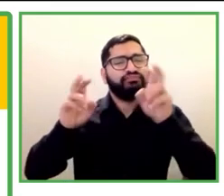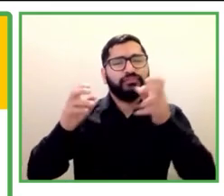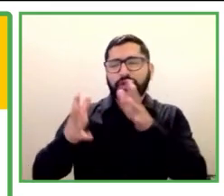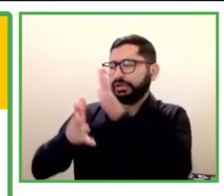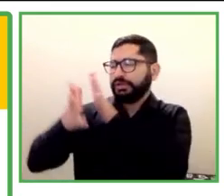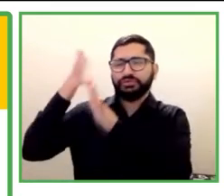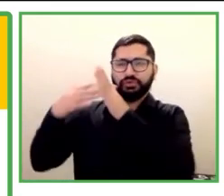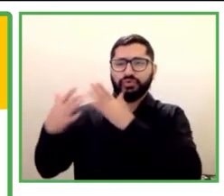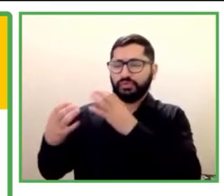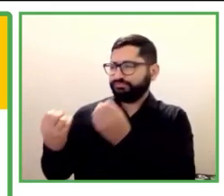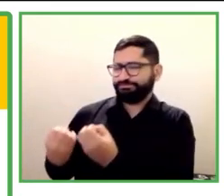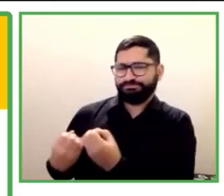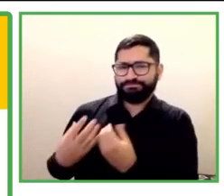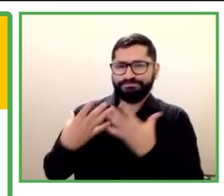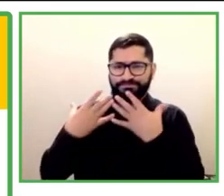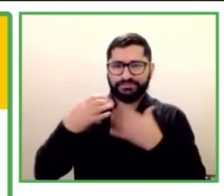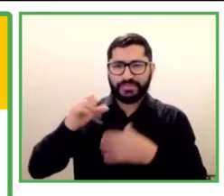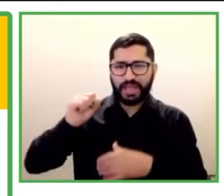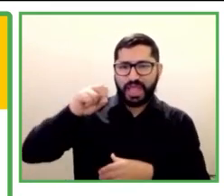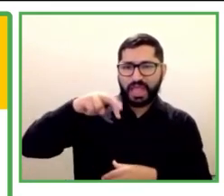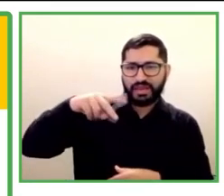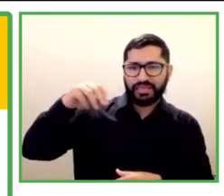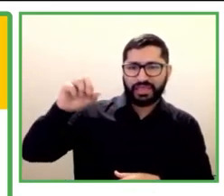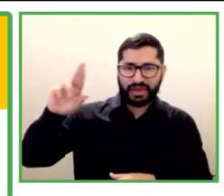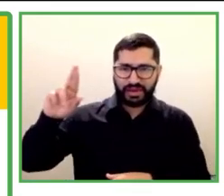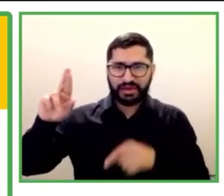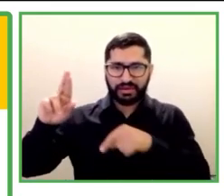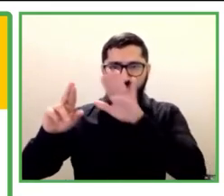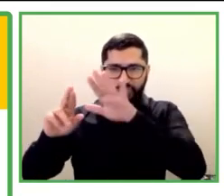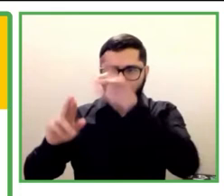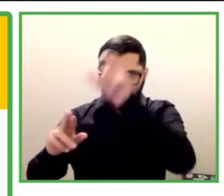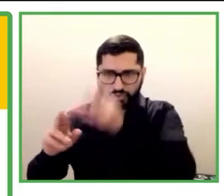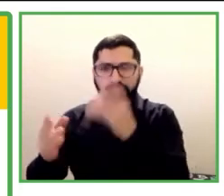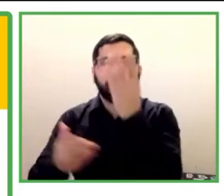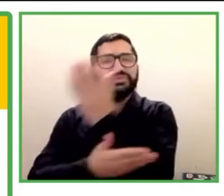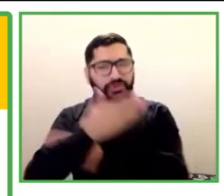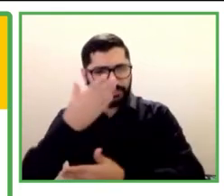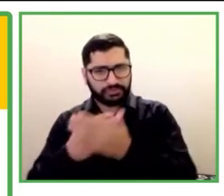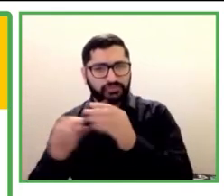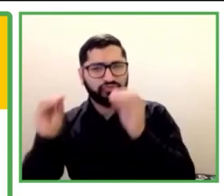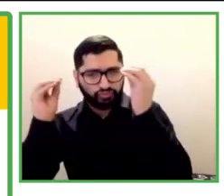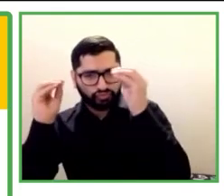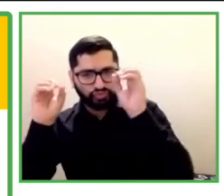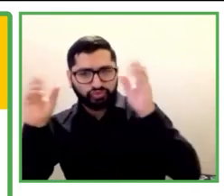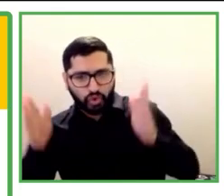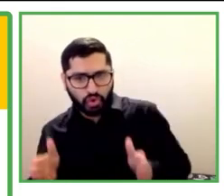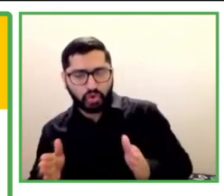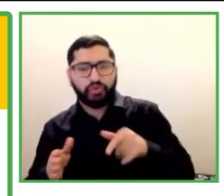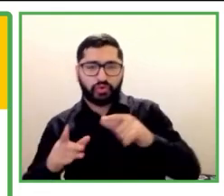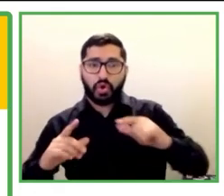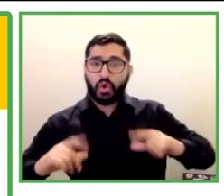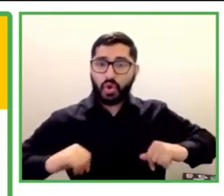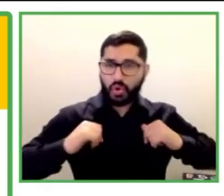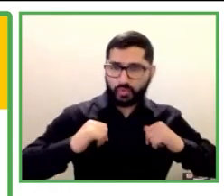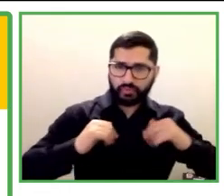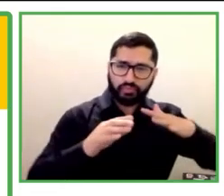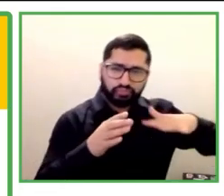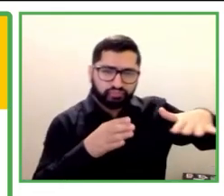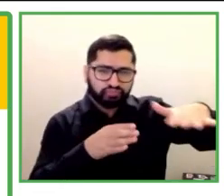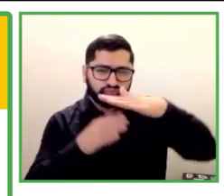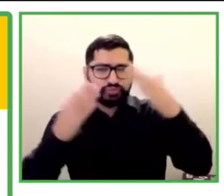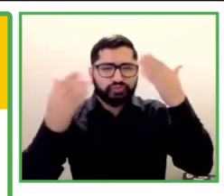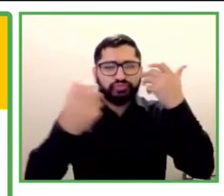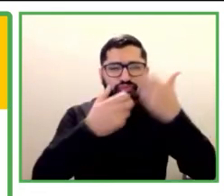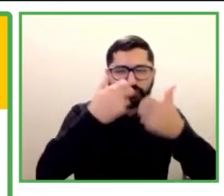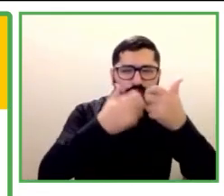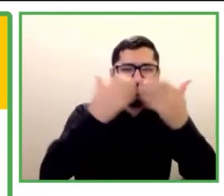discapacidades. Él es una persona joven con una condición neurológica, desempleado por cuatro años y